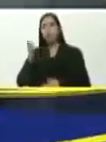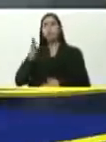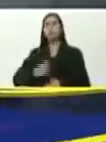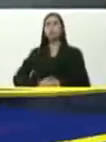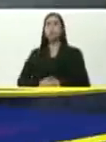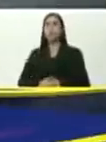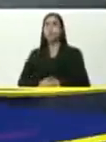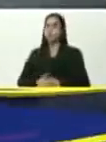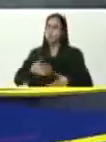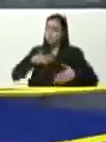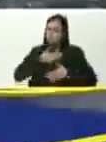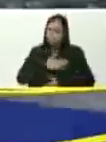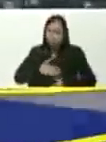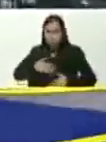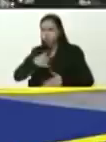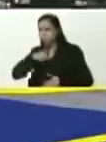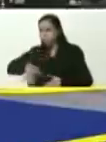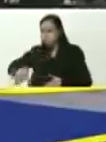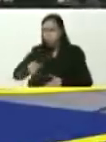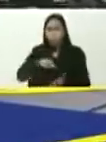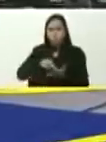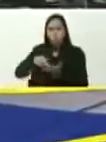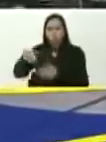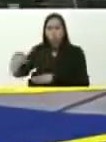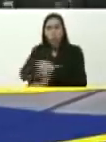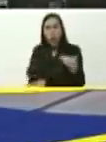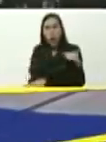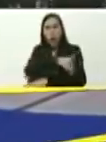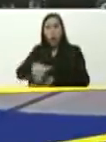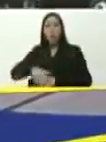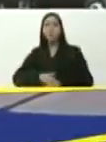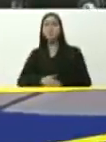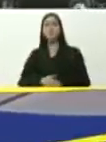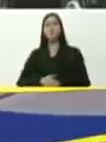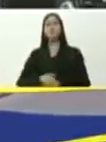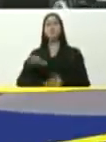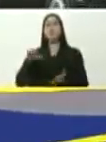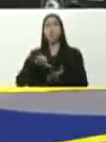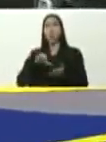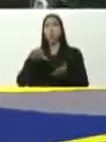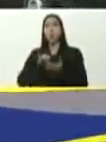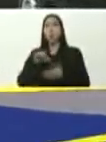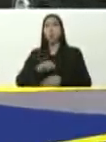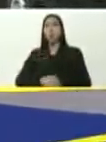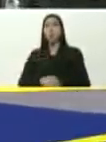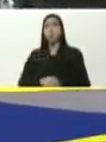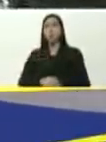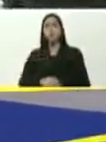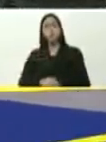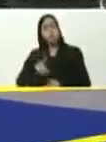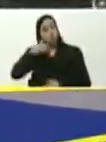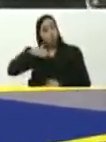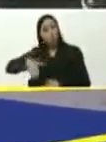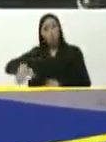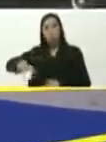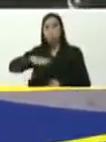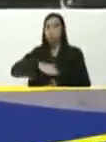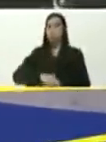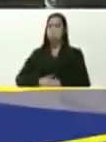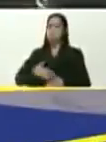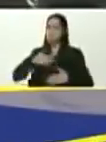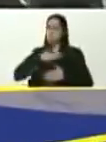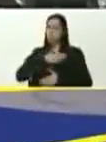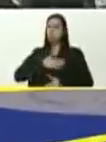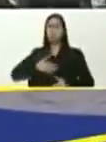que dé placer caminar por las calles, de la ciudad, de los pueblos, que dé placer